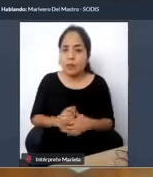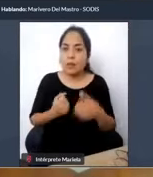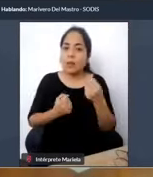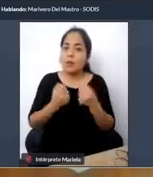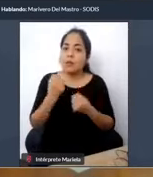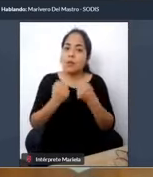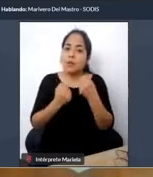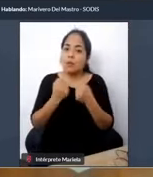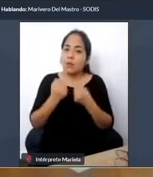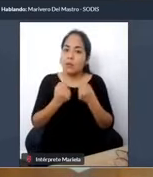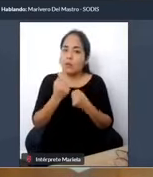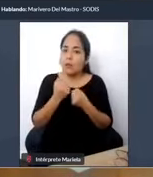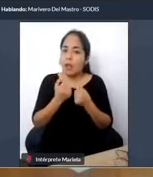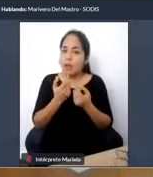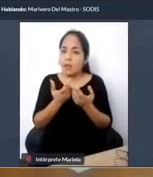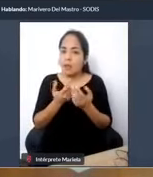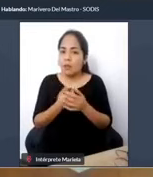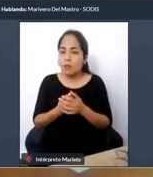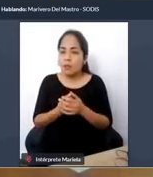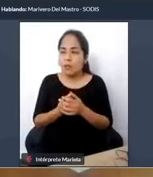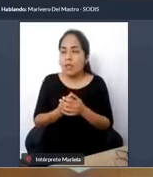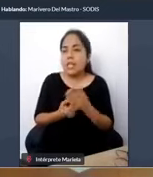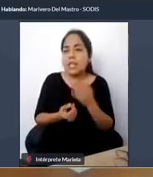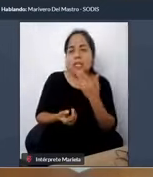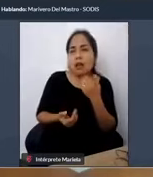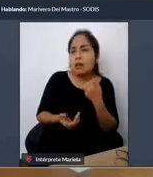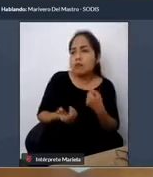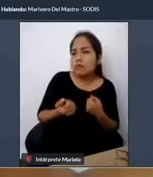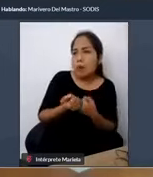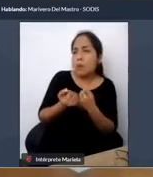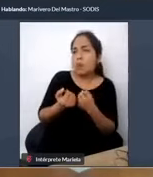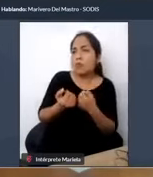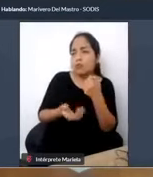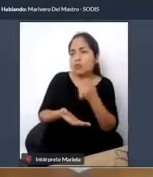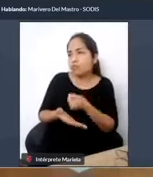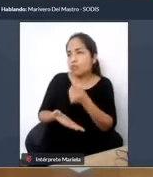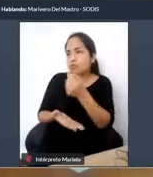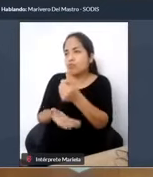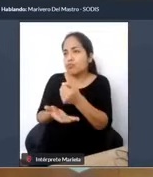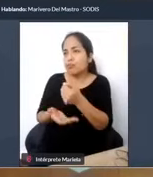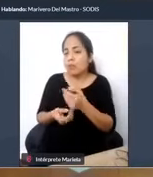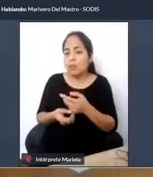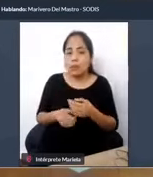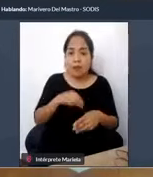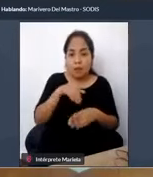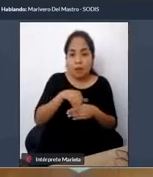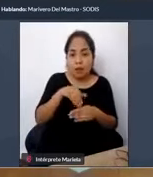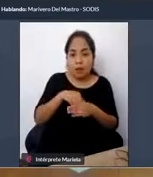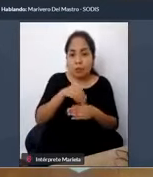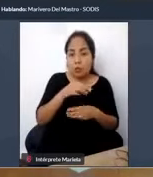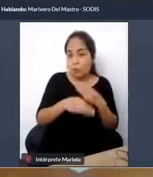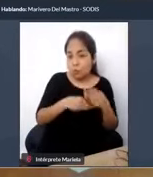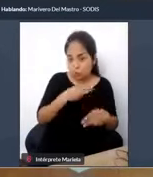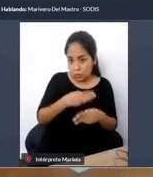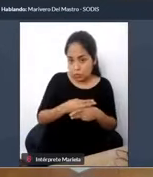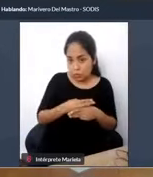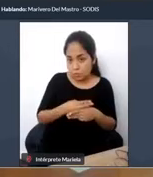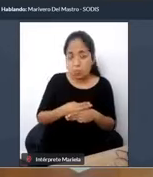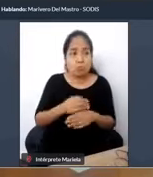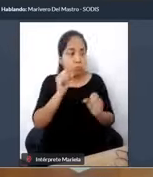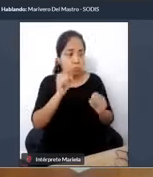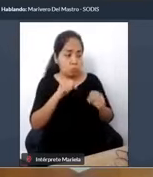en mundo que fue financiado por el Banco Mundial tuvo consultas y le dijo que se iba a garantizar la accesibilidad,